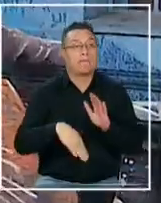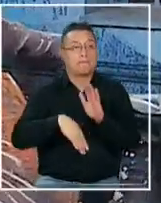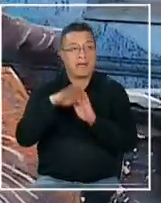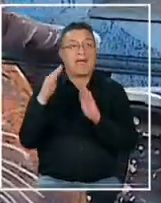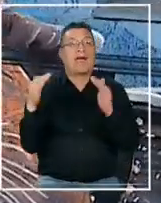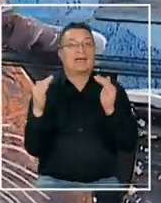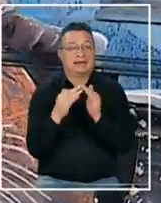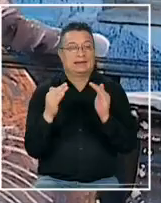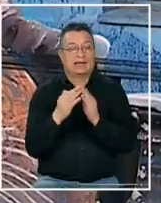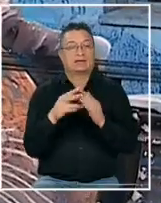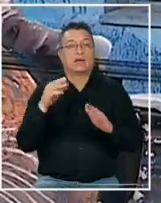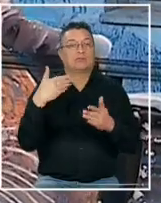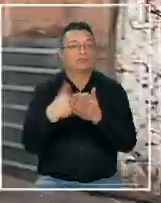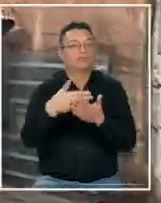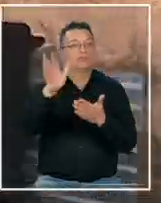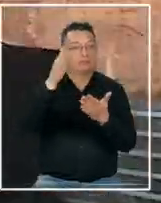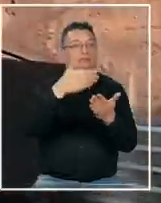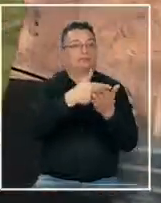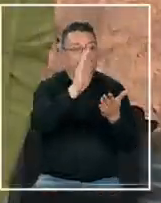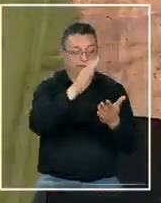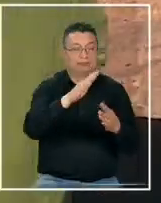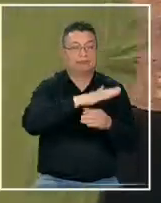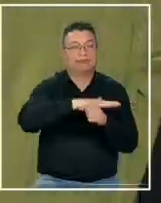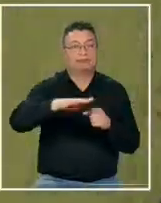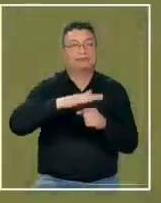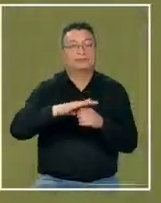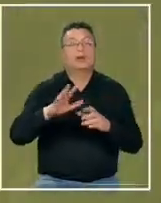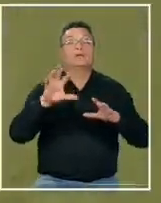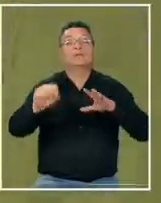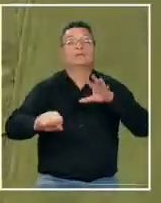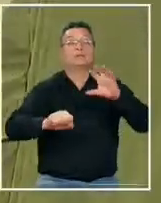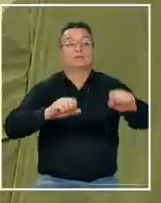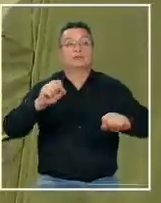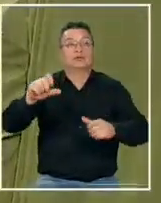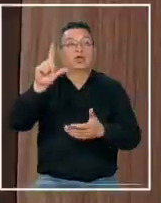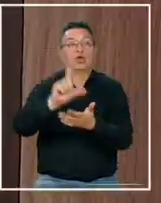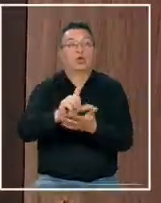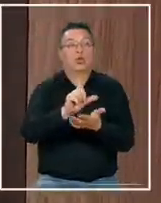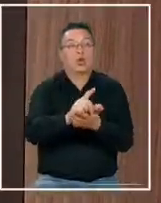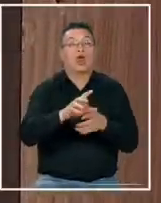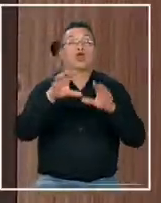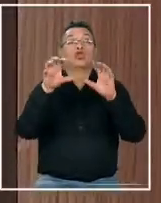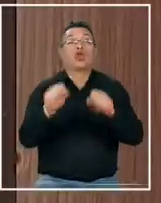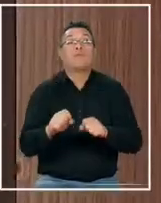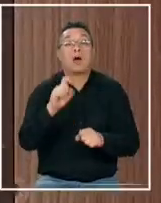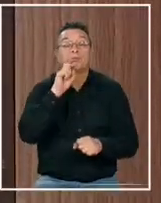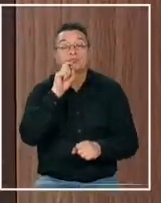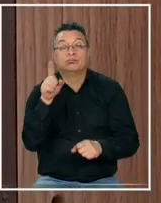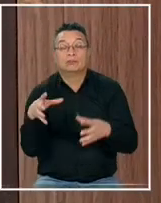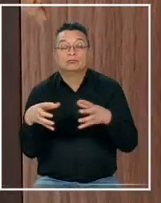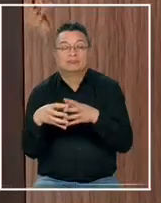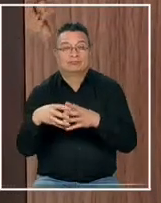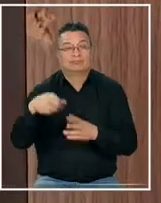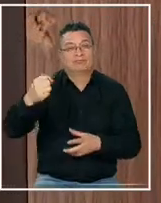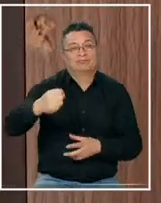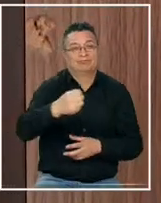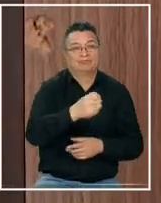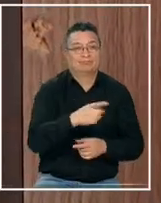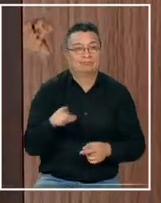casas desalojadas todo esto con la intención de recuperar espacios literalmente tomados por el crimen organizado